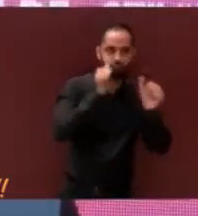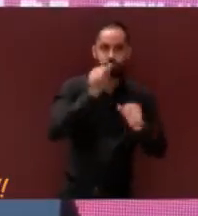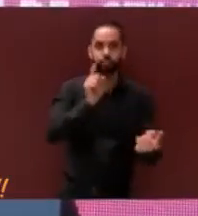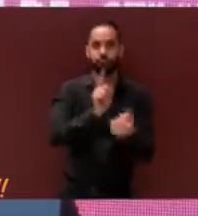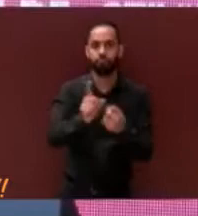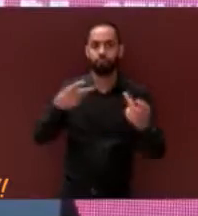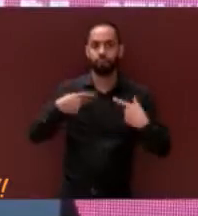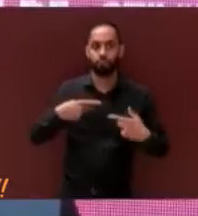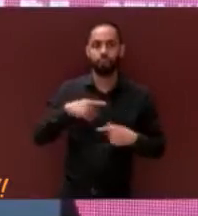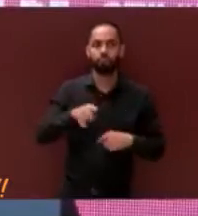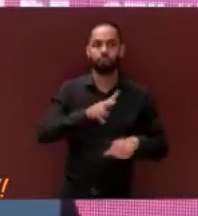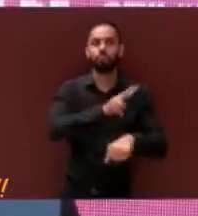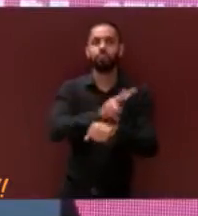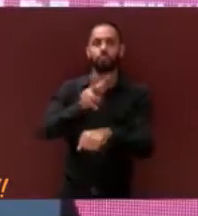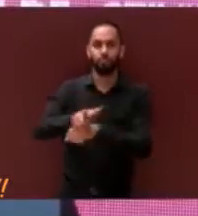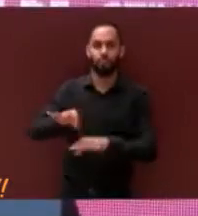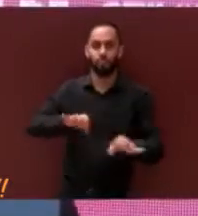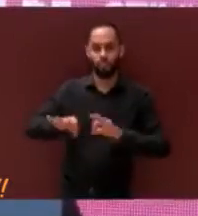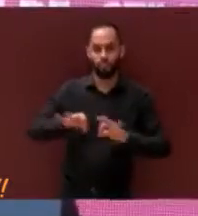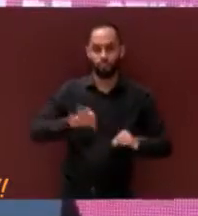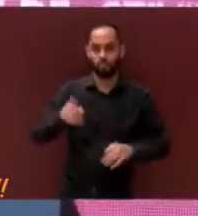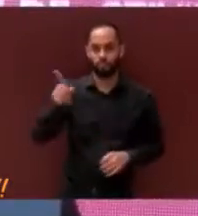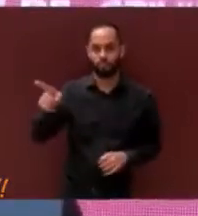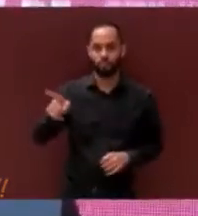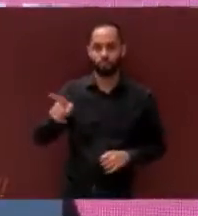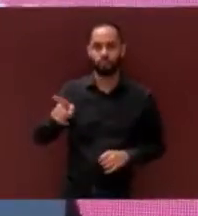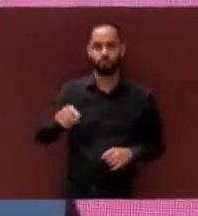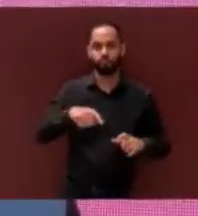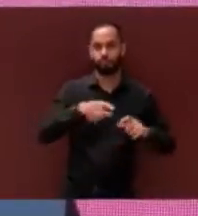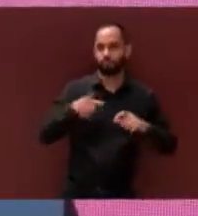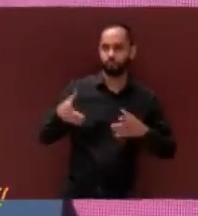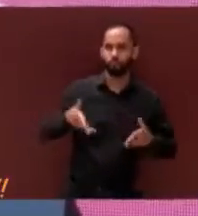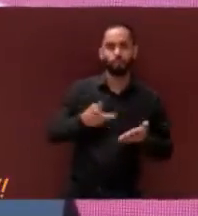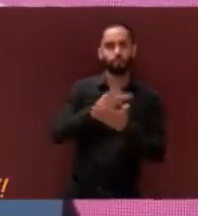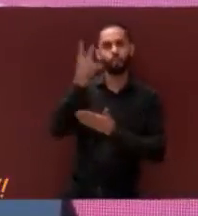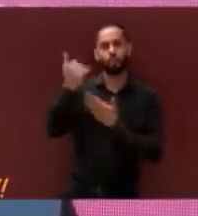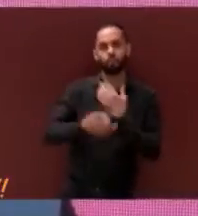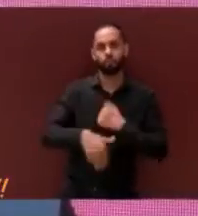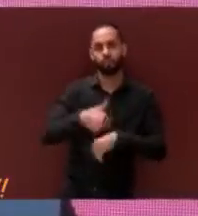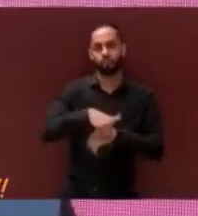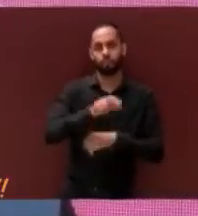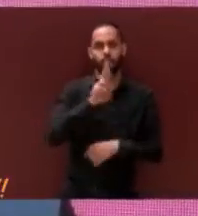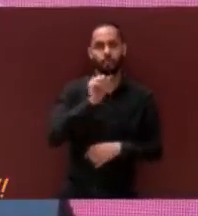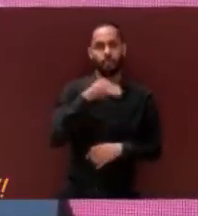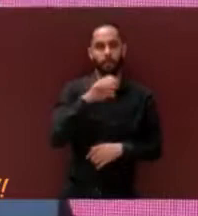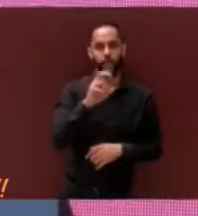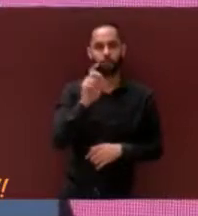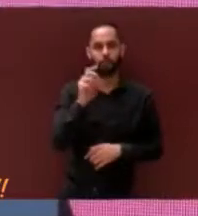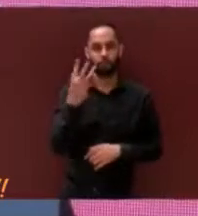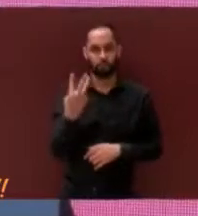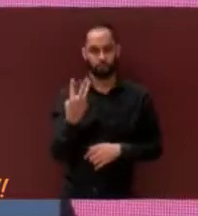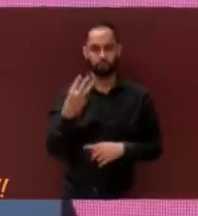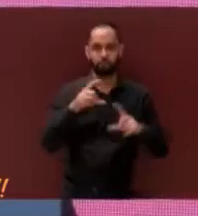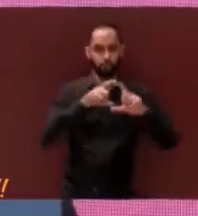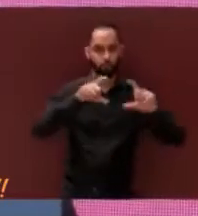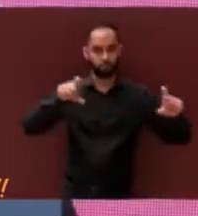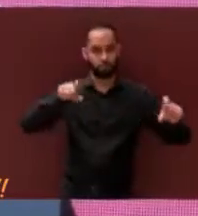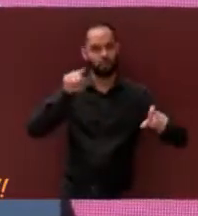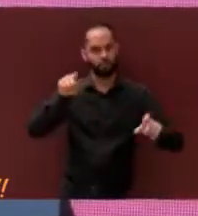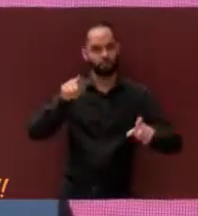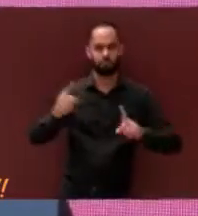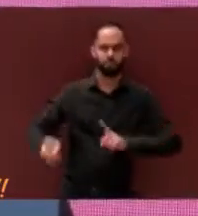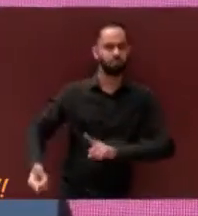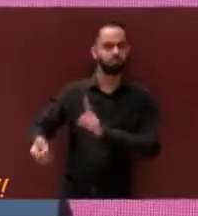trabajó en la supervisión de obras del recurso del ramo 33 y la conformación de comités vecinales. Nos encontrábamos